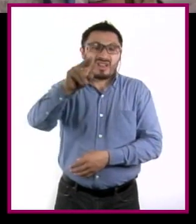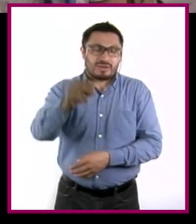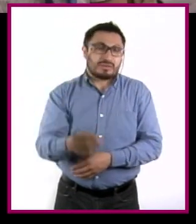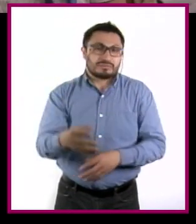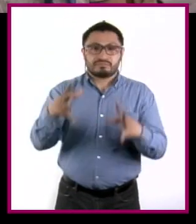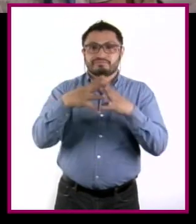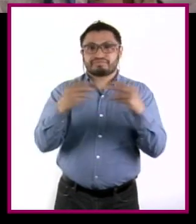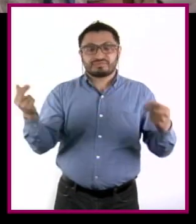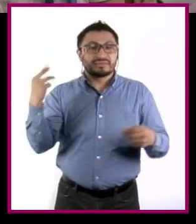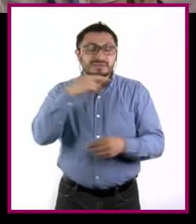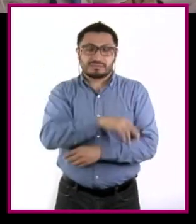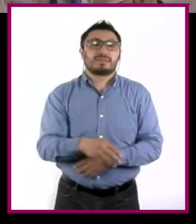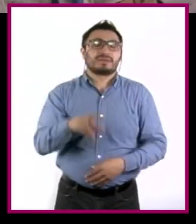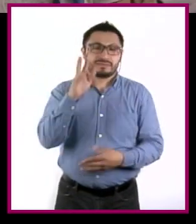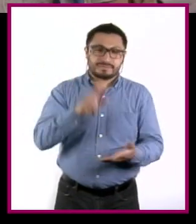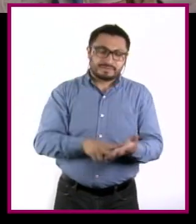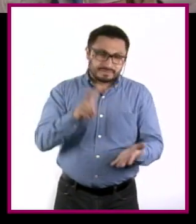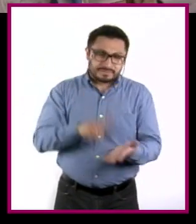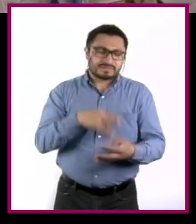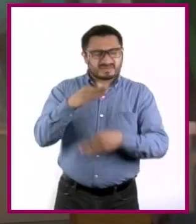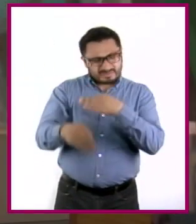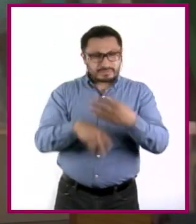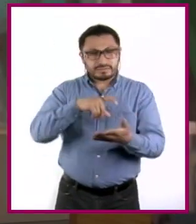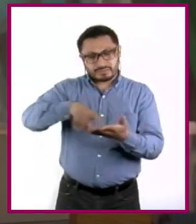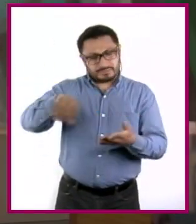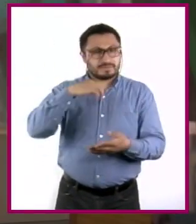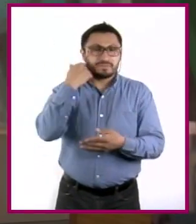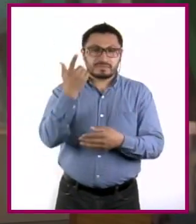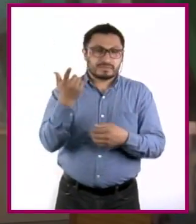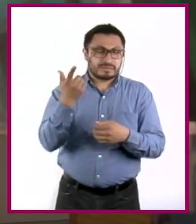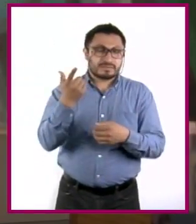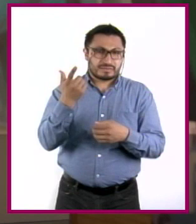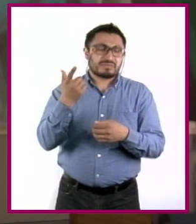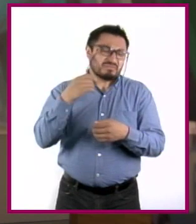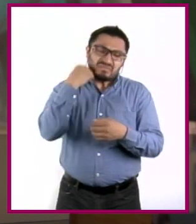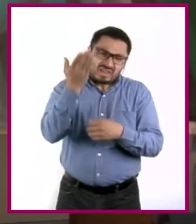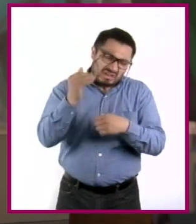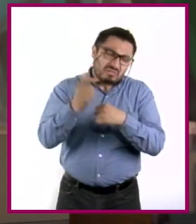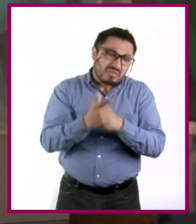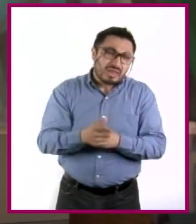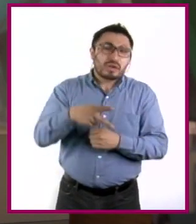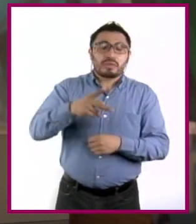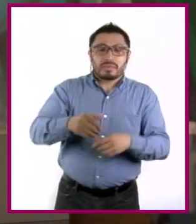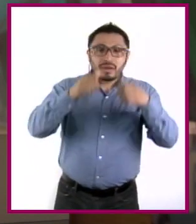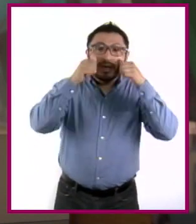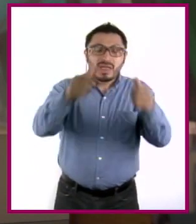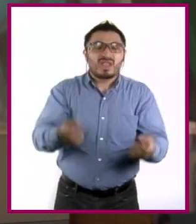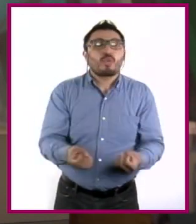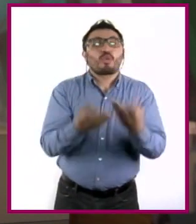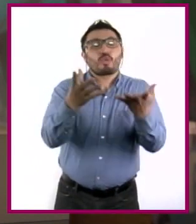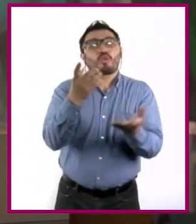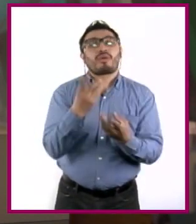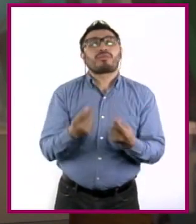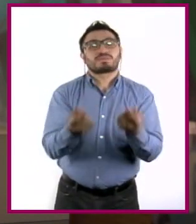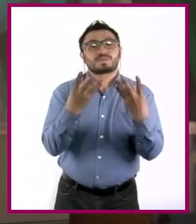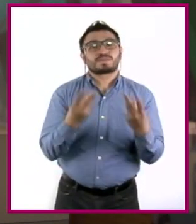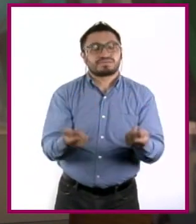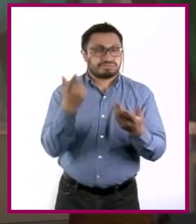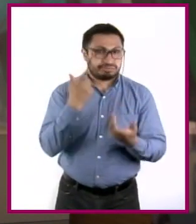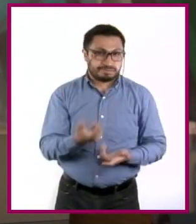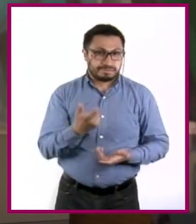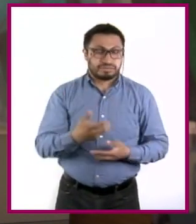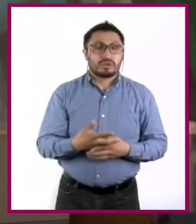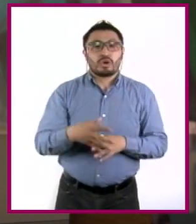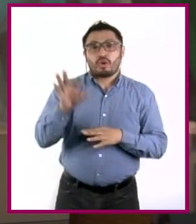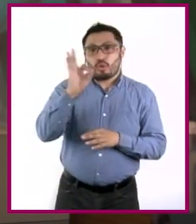disfrutemos el placer de comprarnos algo que deseamos, pero hay que estar atentos a qué tanto gastamos en esos gustos. O